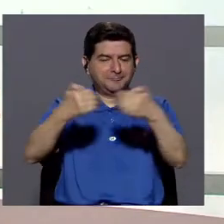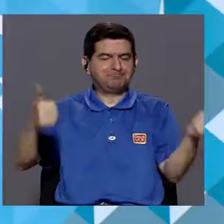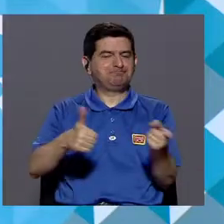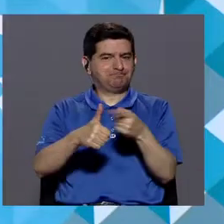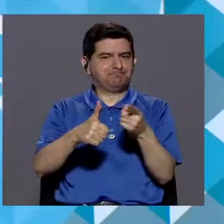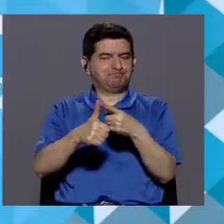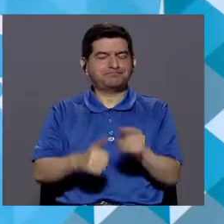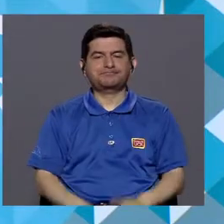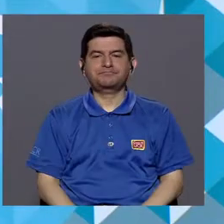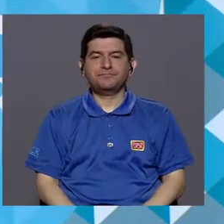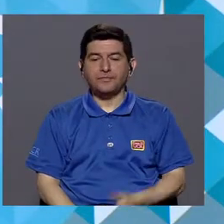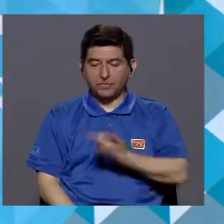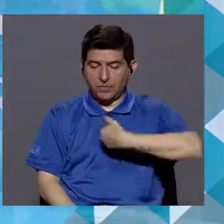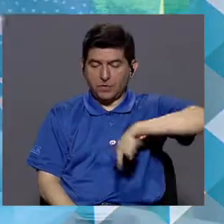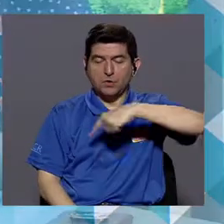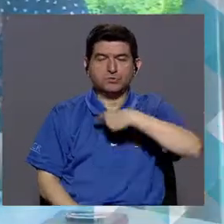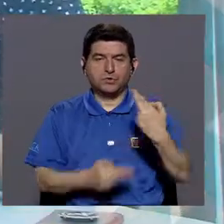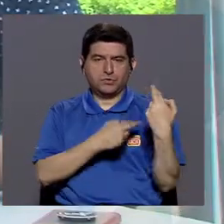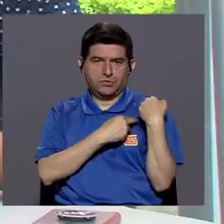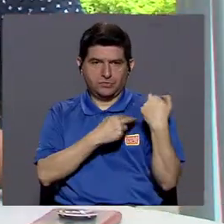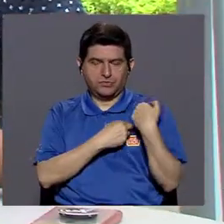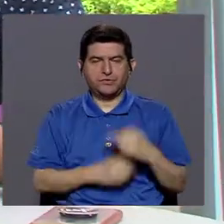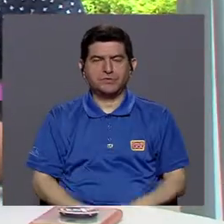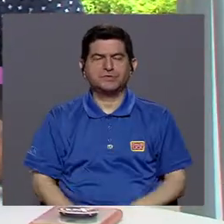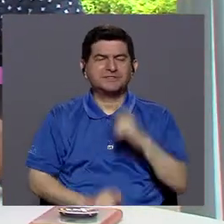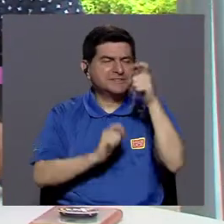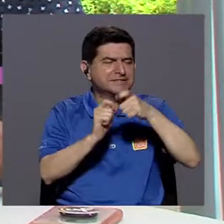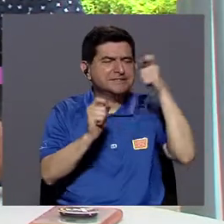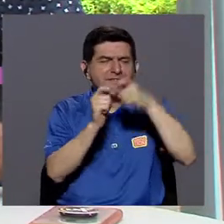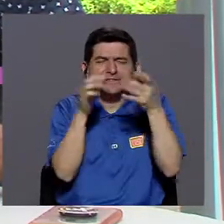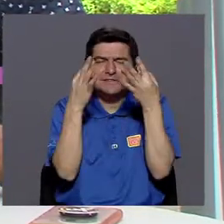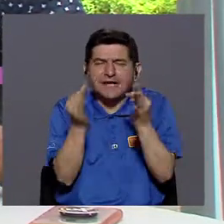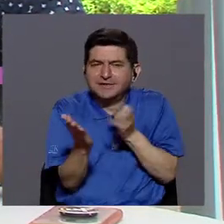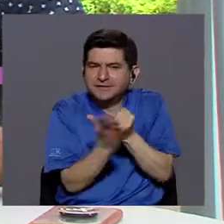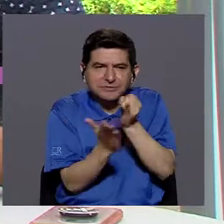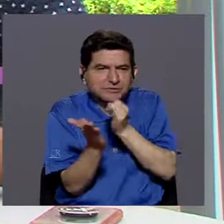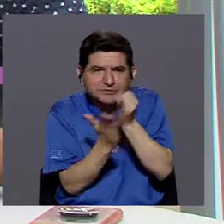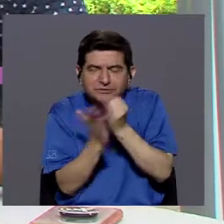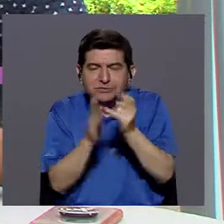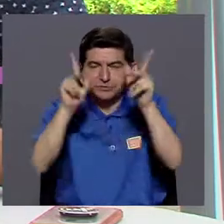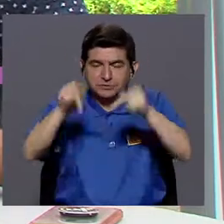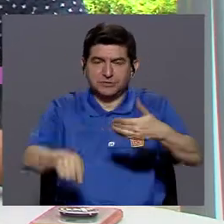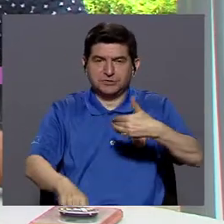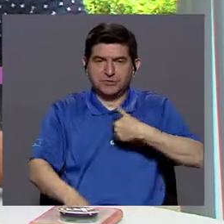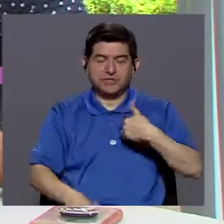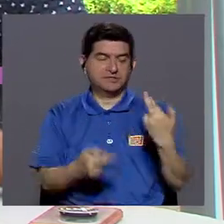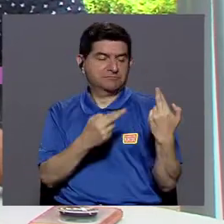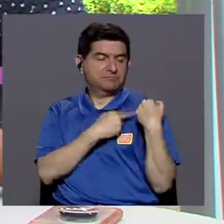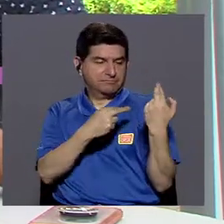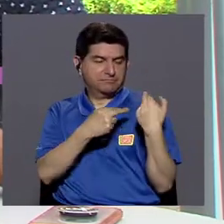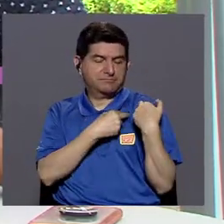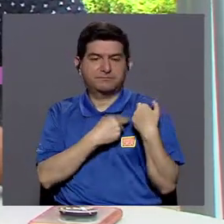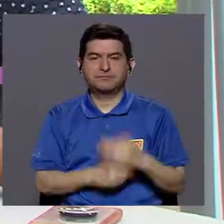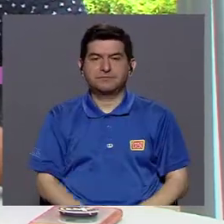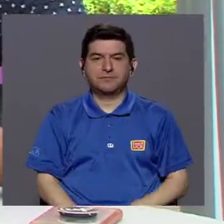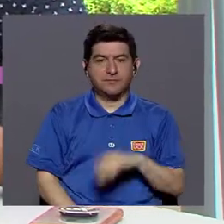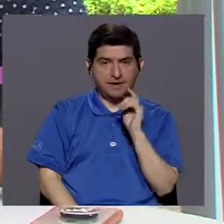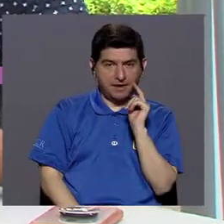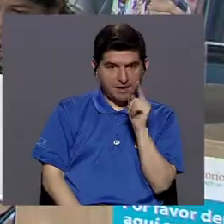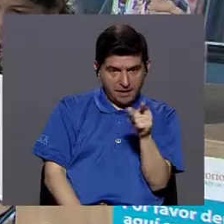primero. Nosotros tenemos la responsabilidad de ser lo más específicos en nuestras investigaciones y la gente tiene la responsabilidad de ser